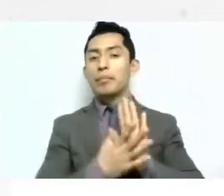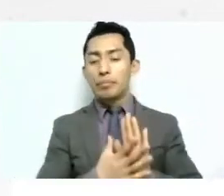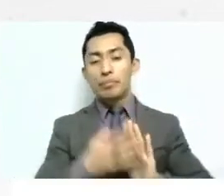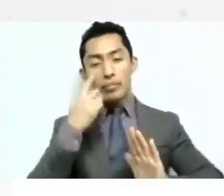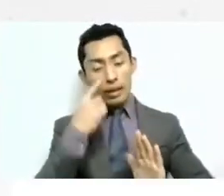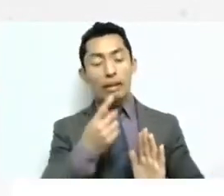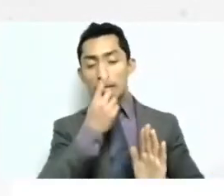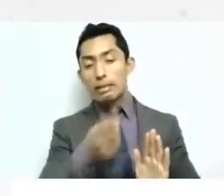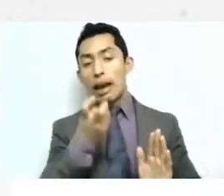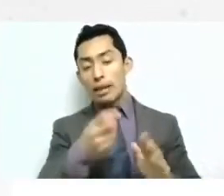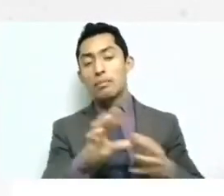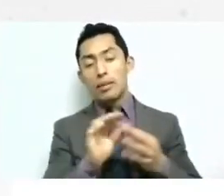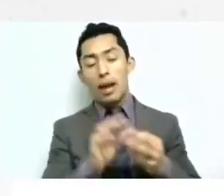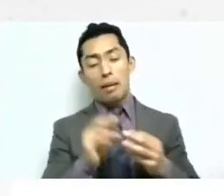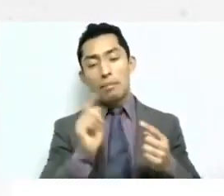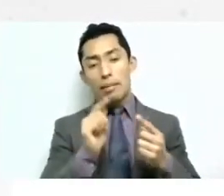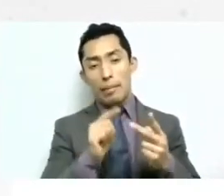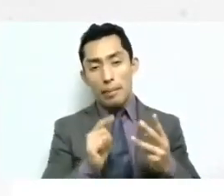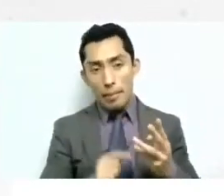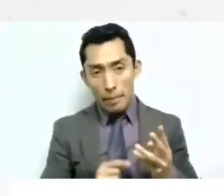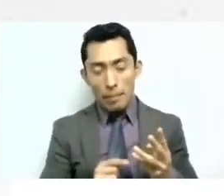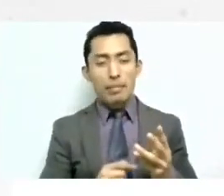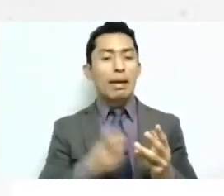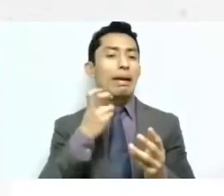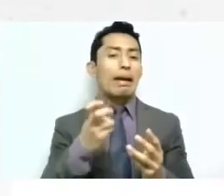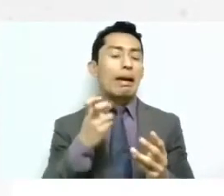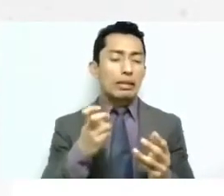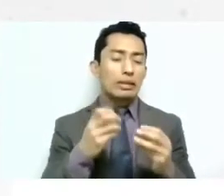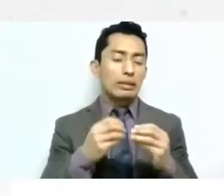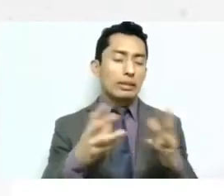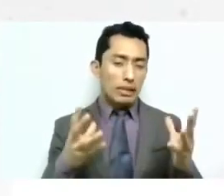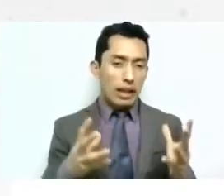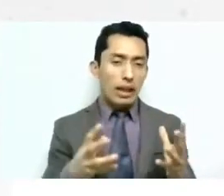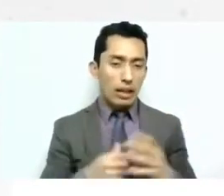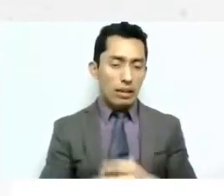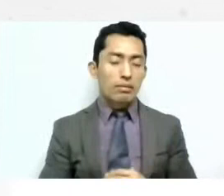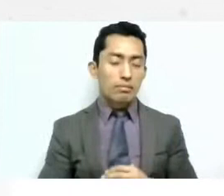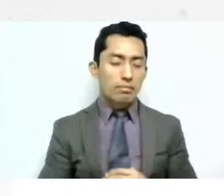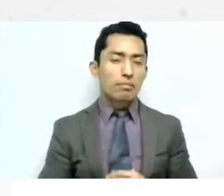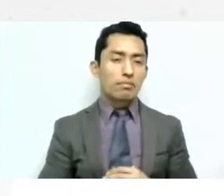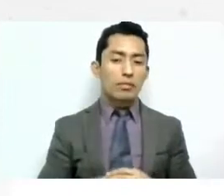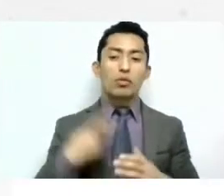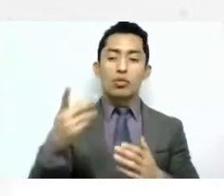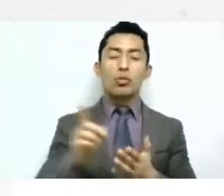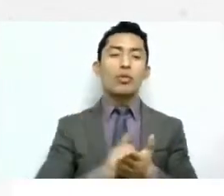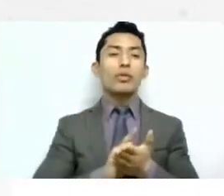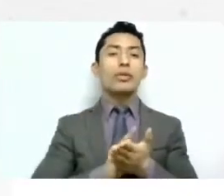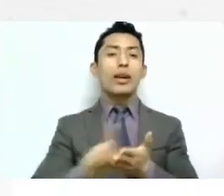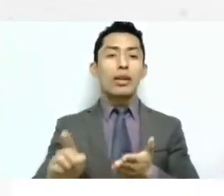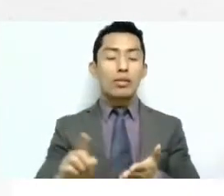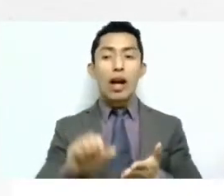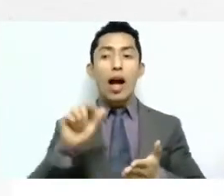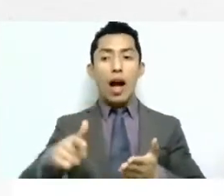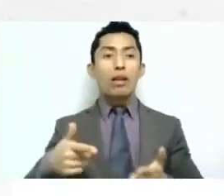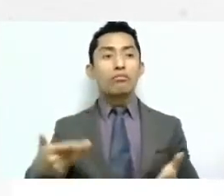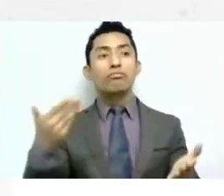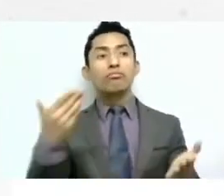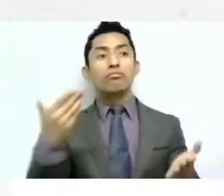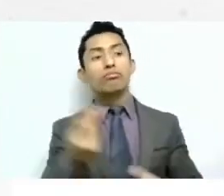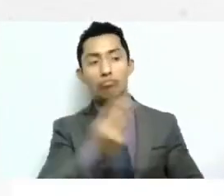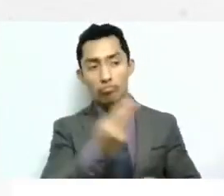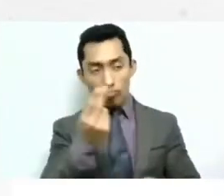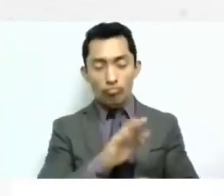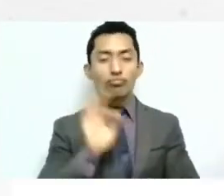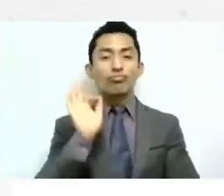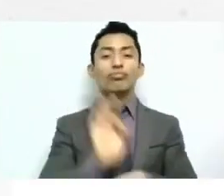esto esto los puntos ya en específico del del derecho que está solicitando o el derecho que se